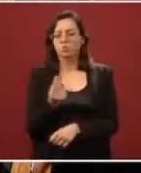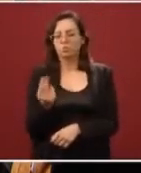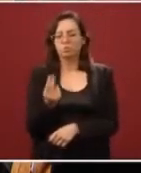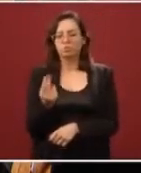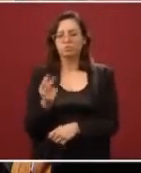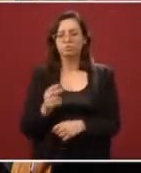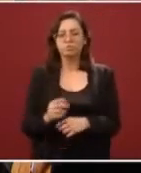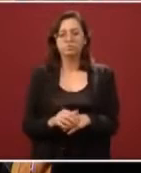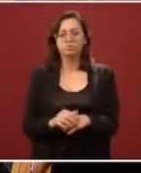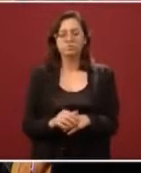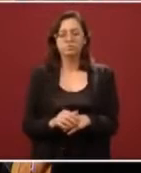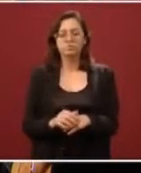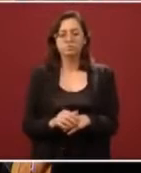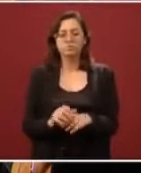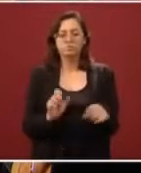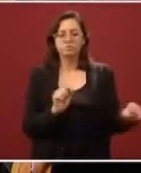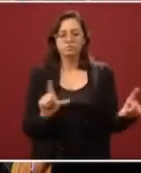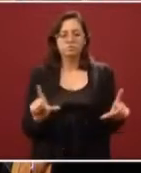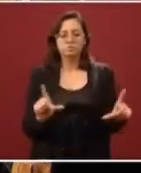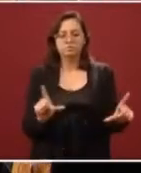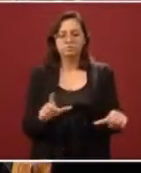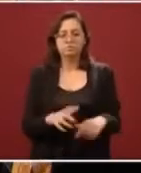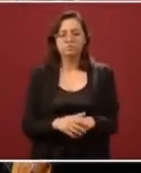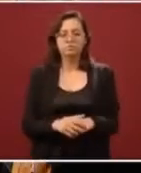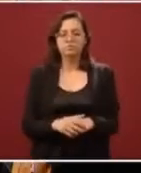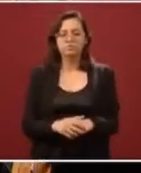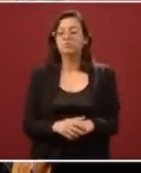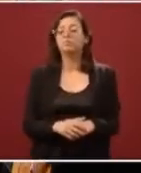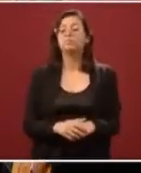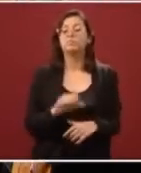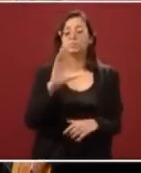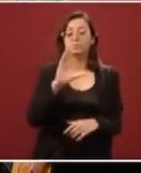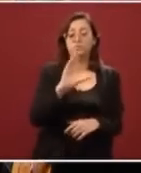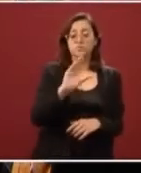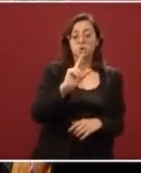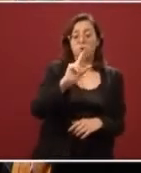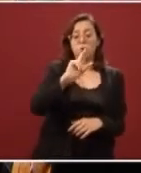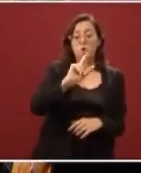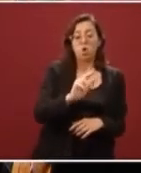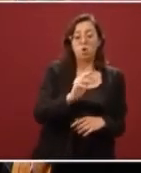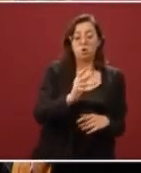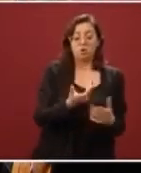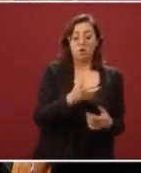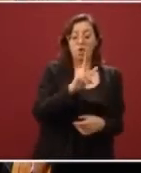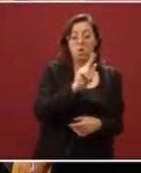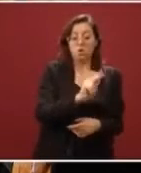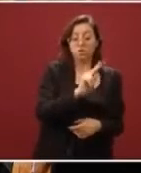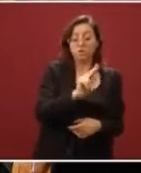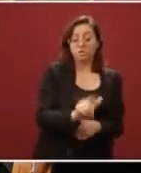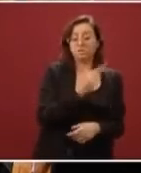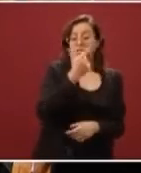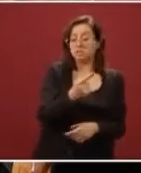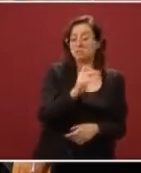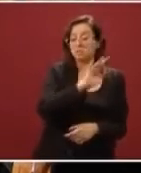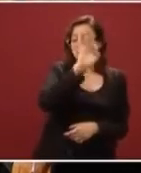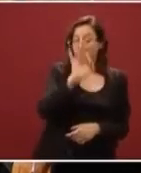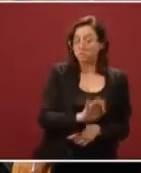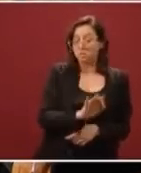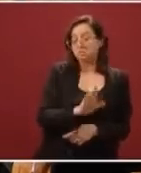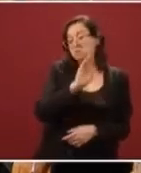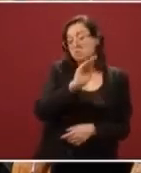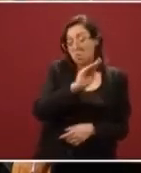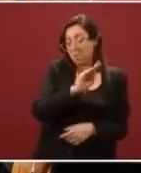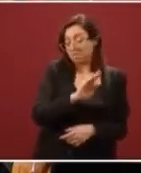87 por ciento, o prácticamente la misma proporción, 90,